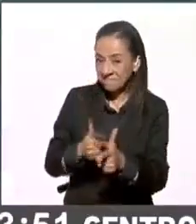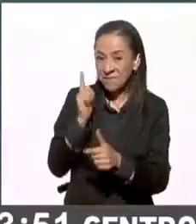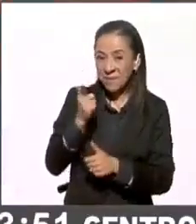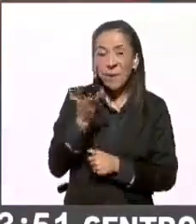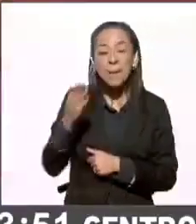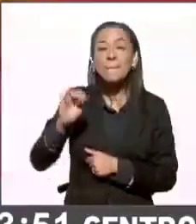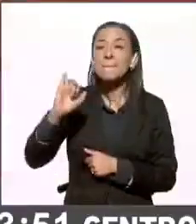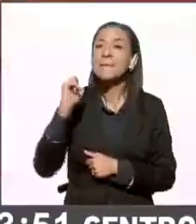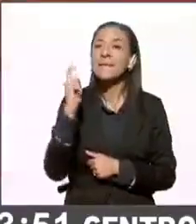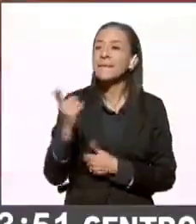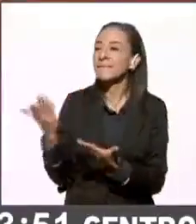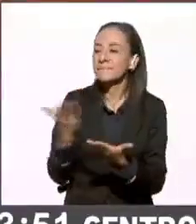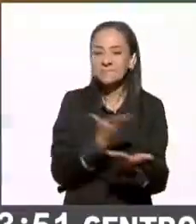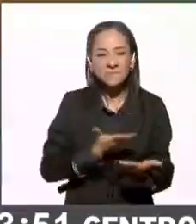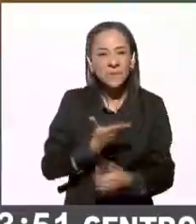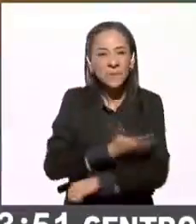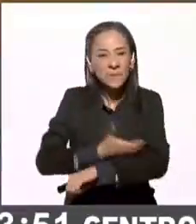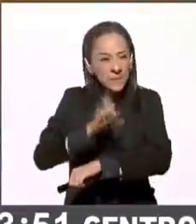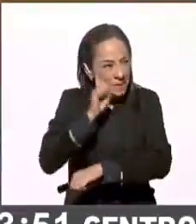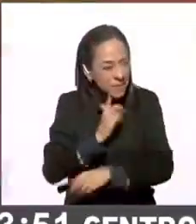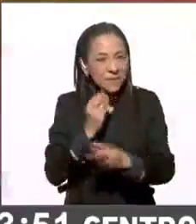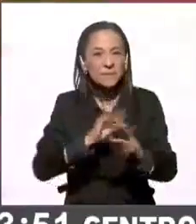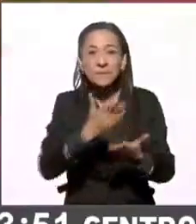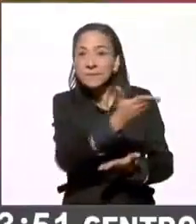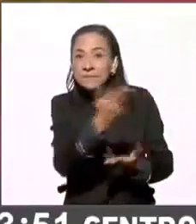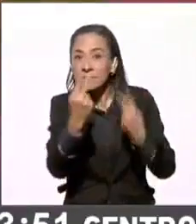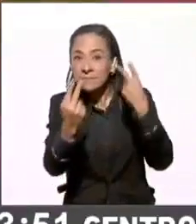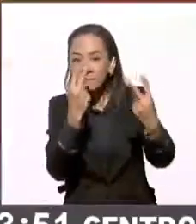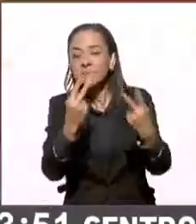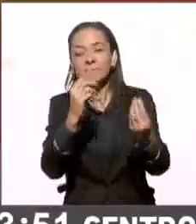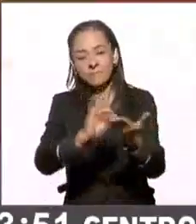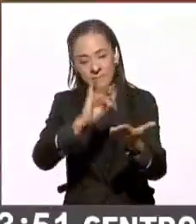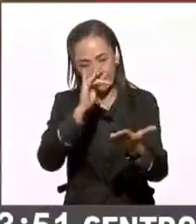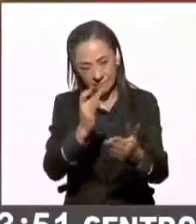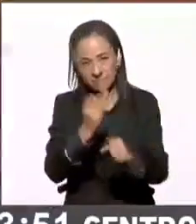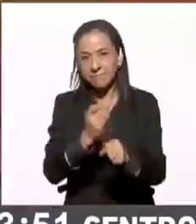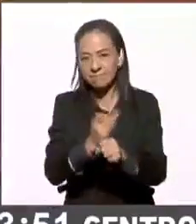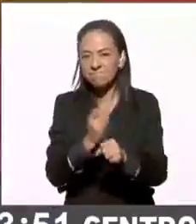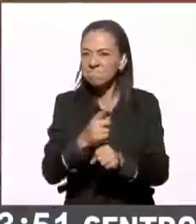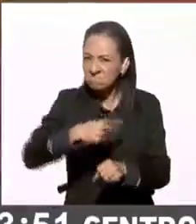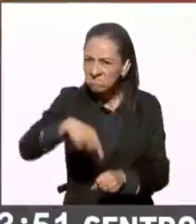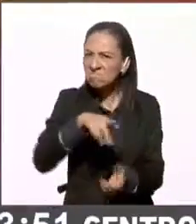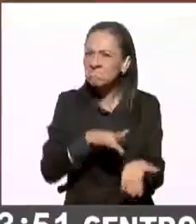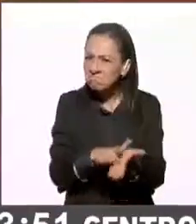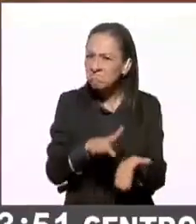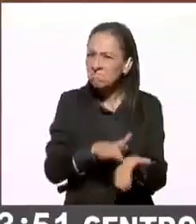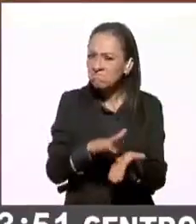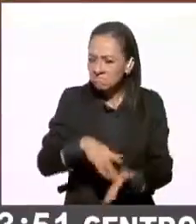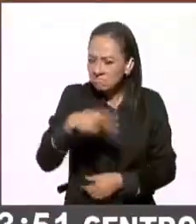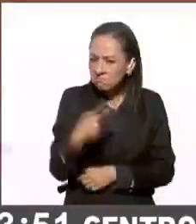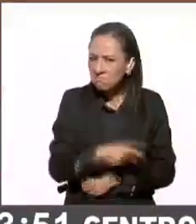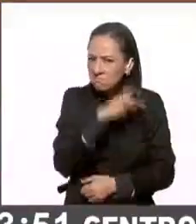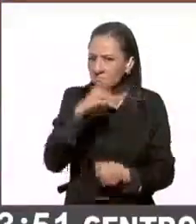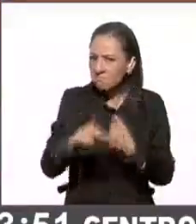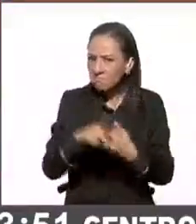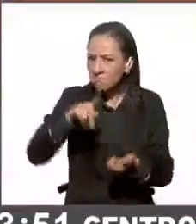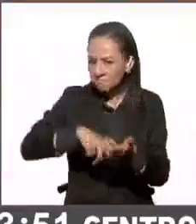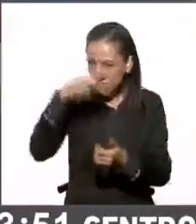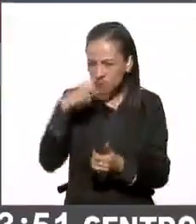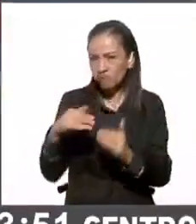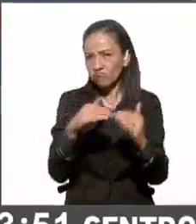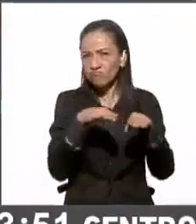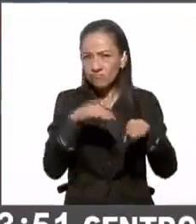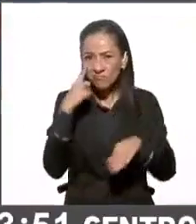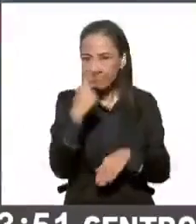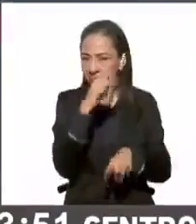gracias a todas compañeras y muchas gracias a todos a los que nos siguieron en casa y están apoyando esta vida democrática en el país y azul nos